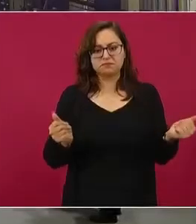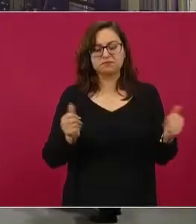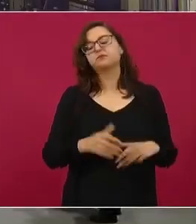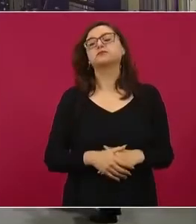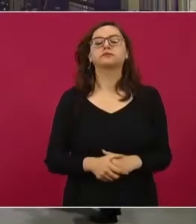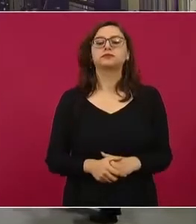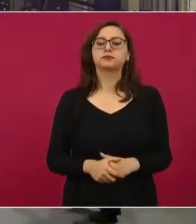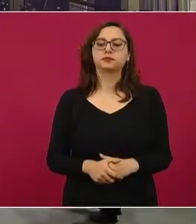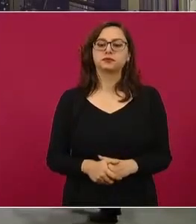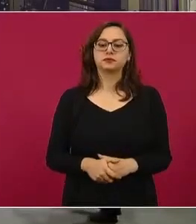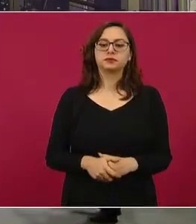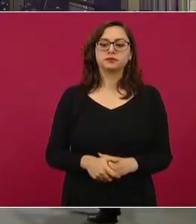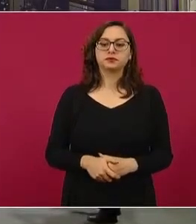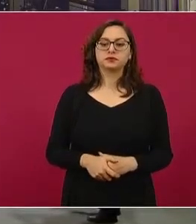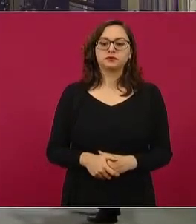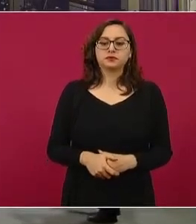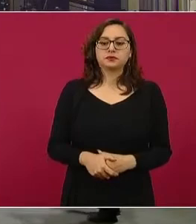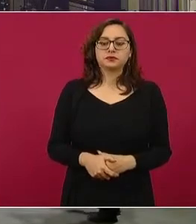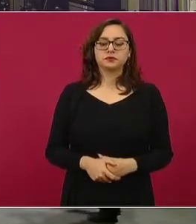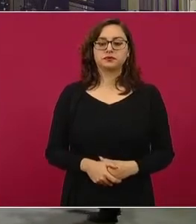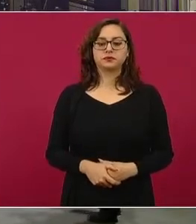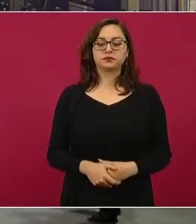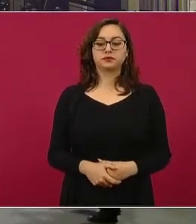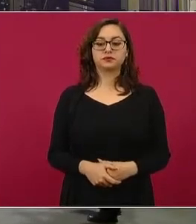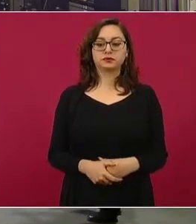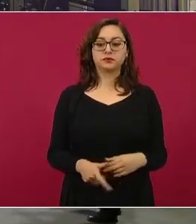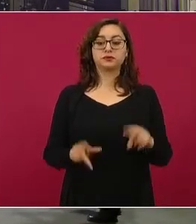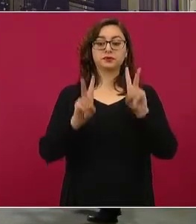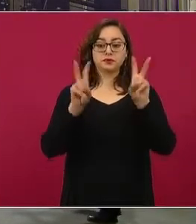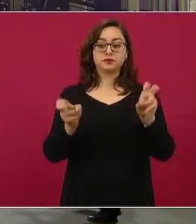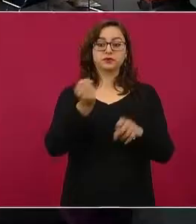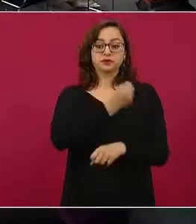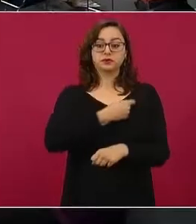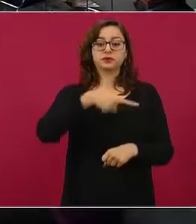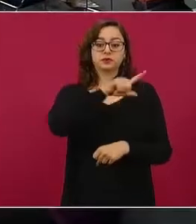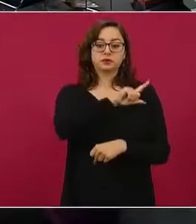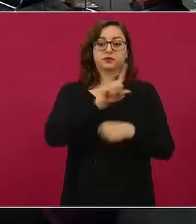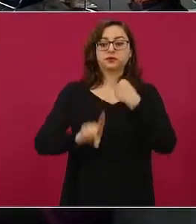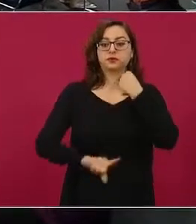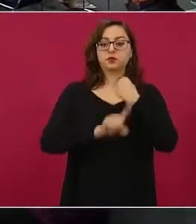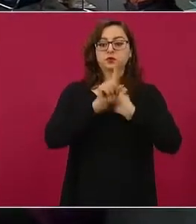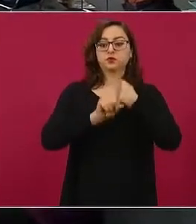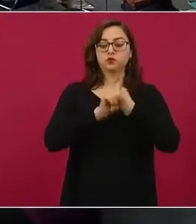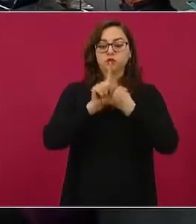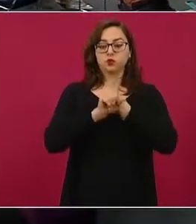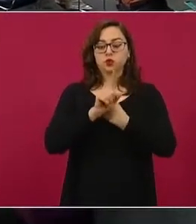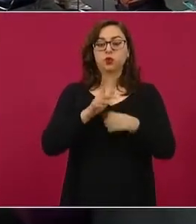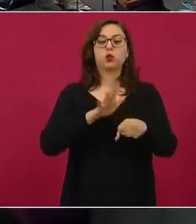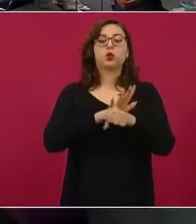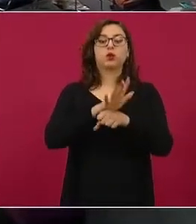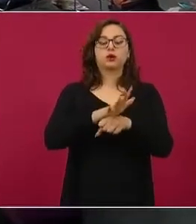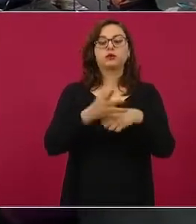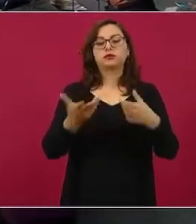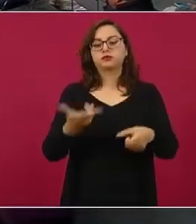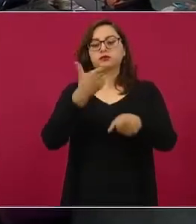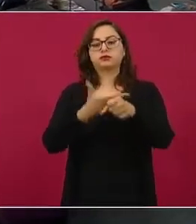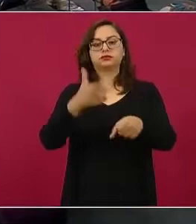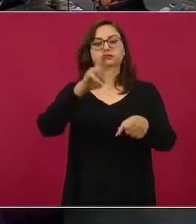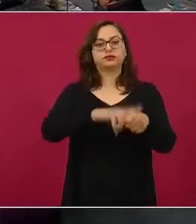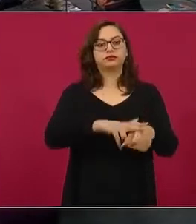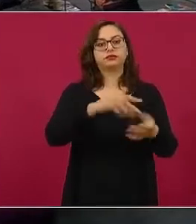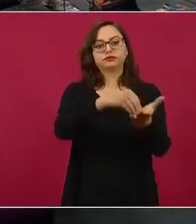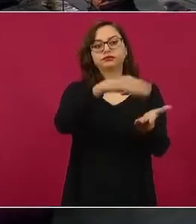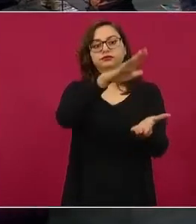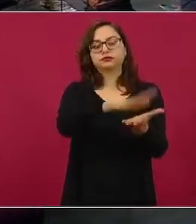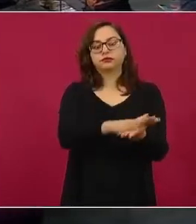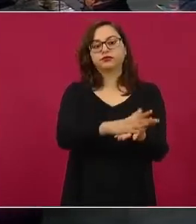problemática que también, perdón, en materia de salud, una problemática que ha surgido en torno a cuestiones de citas médicas para la población en general.